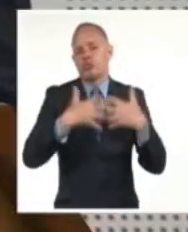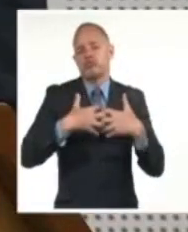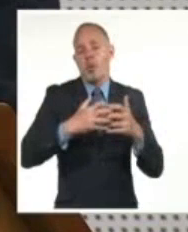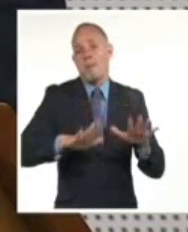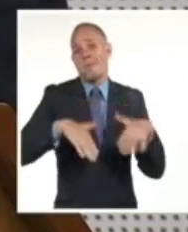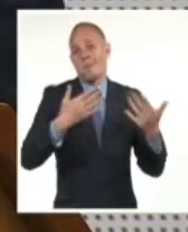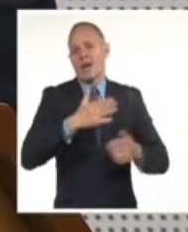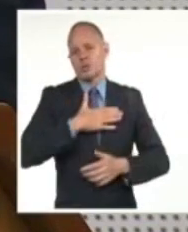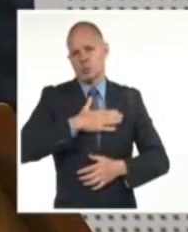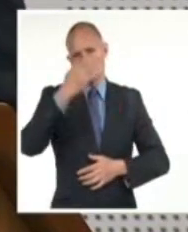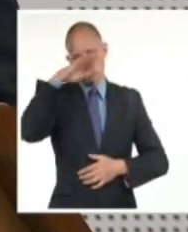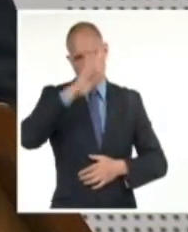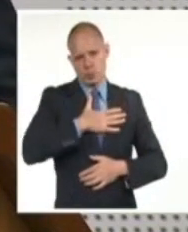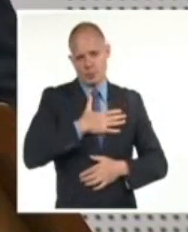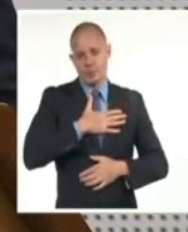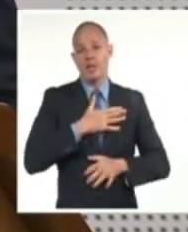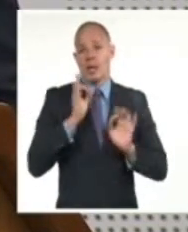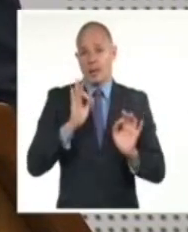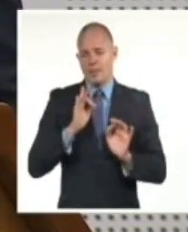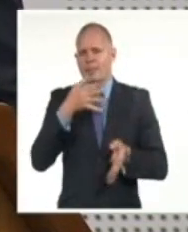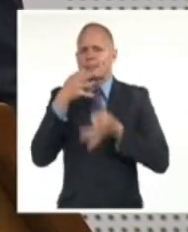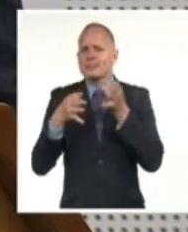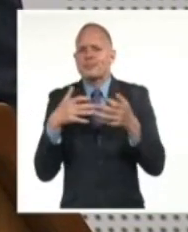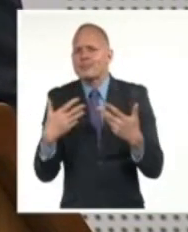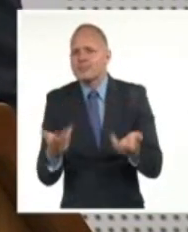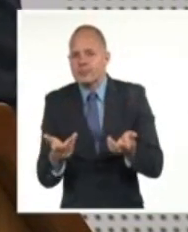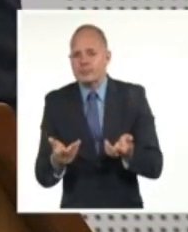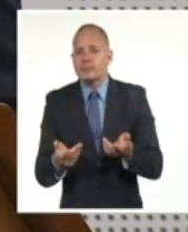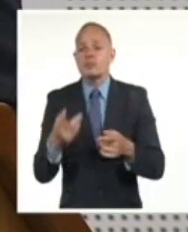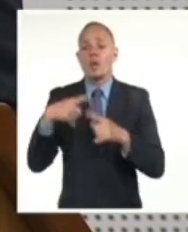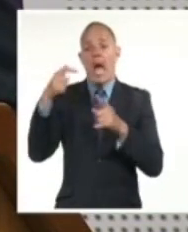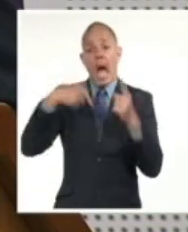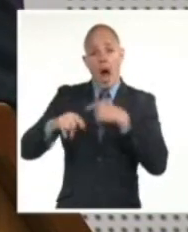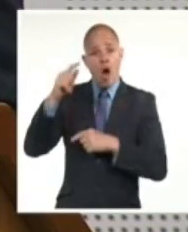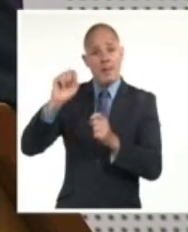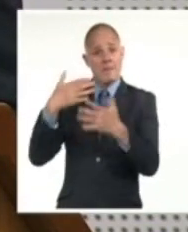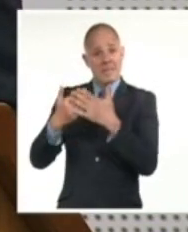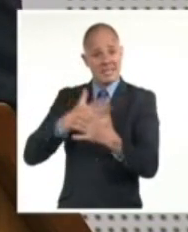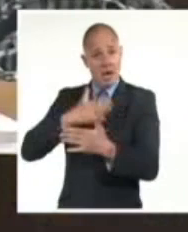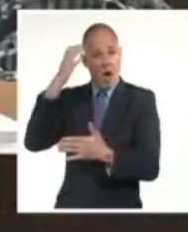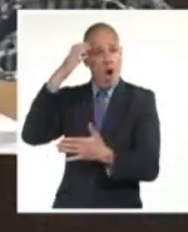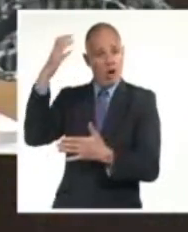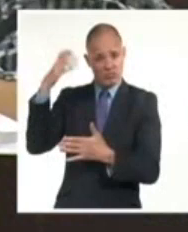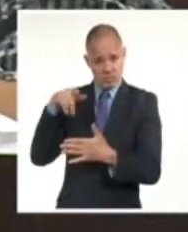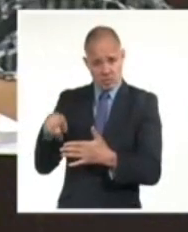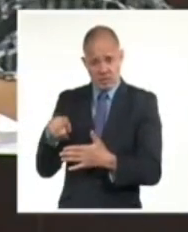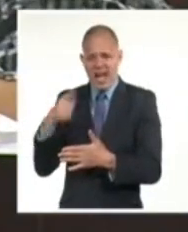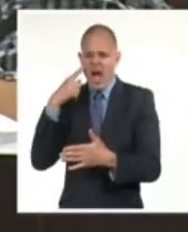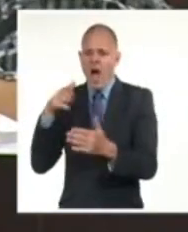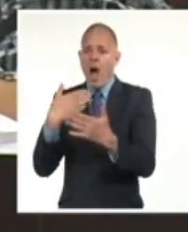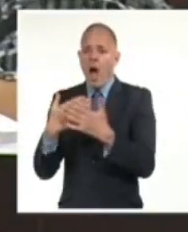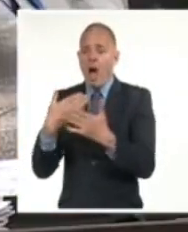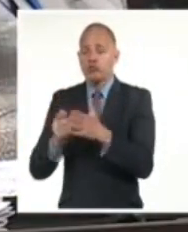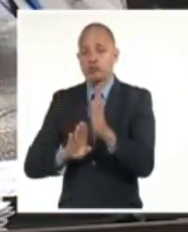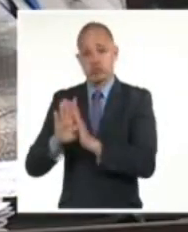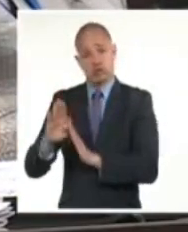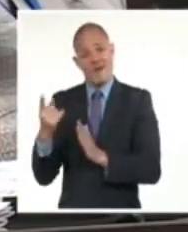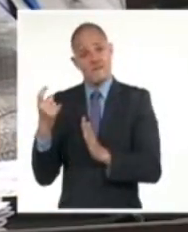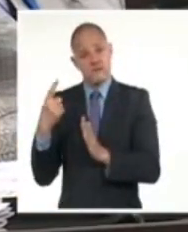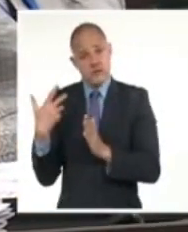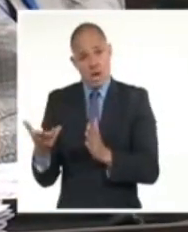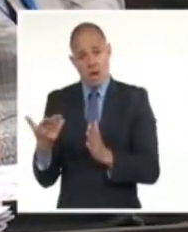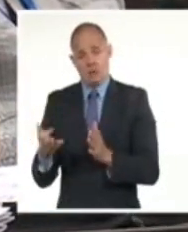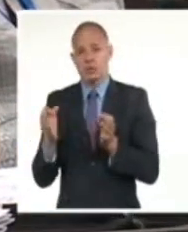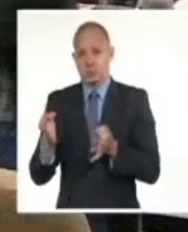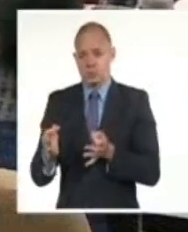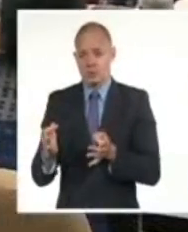El ministro de Economía se refirió, además, al reto de la empresa estatal y el aprovechamiento de sus potencialidades, teniendo en